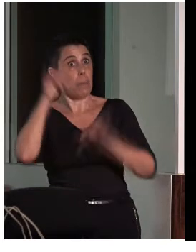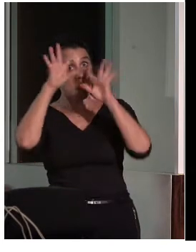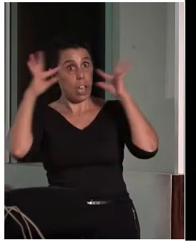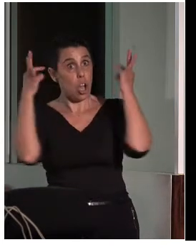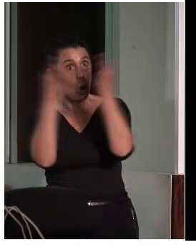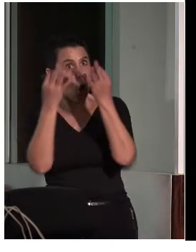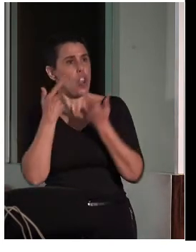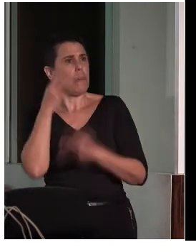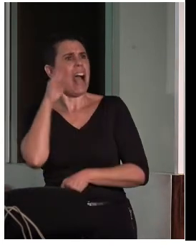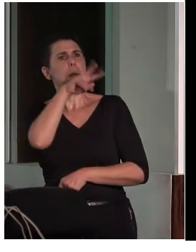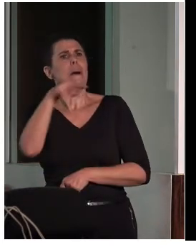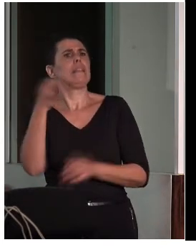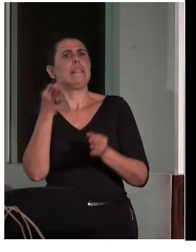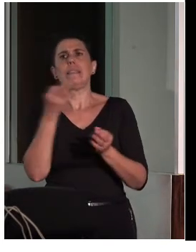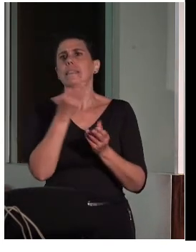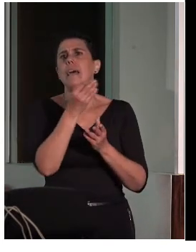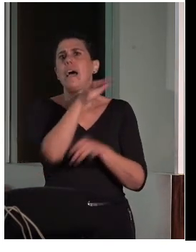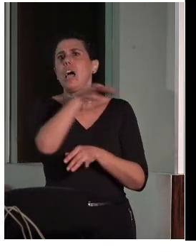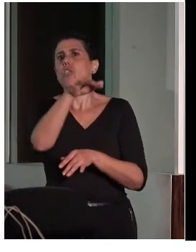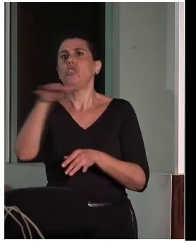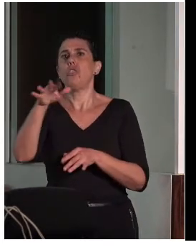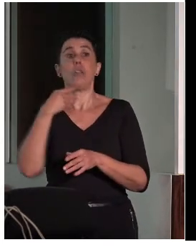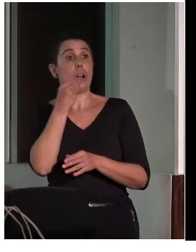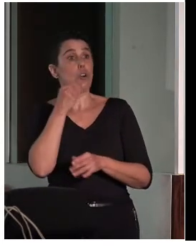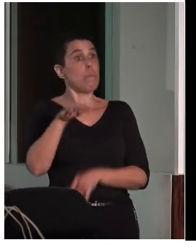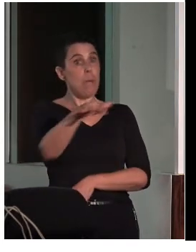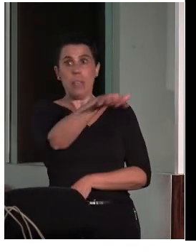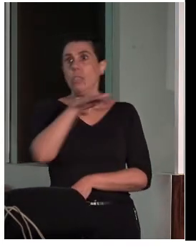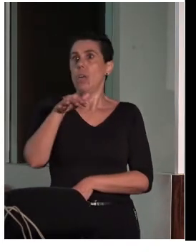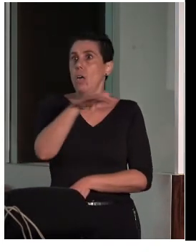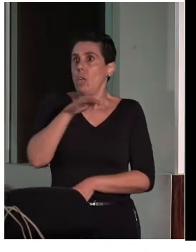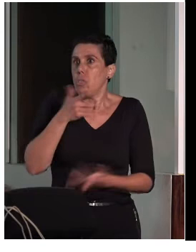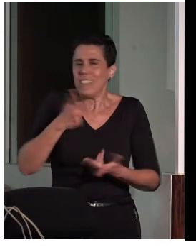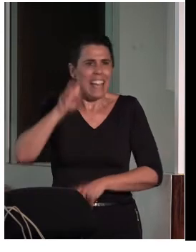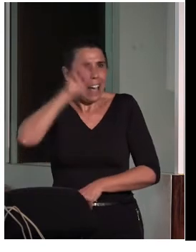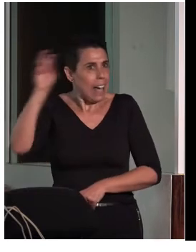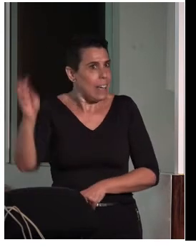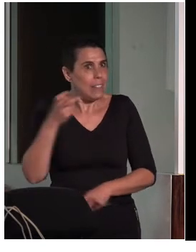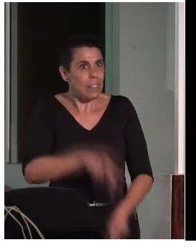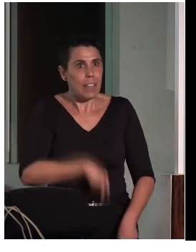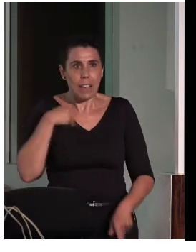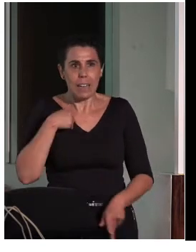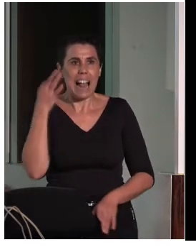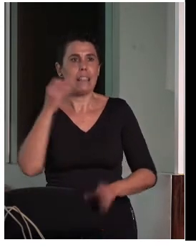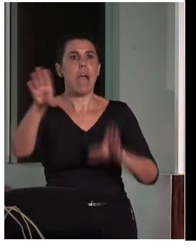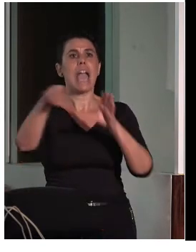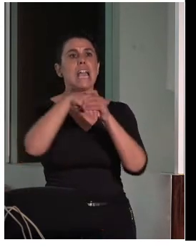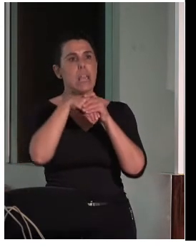vas a visitar, dónde voy a comer… Cualquiera de las actividades tienen que ser inclusivas.